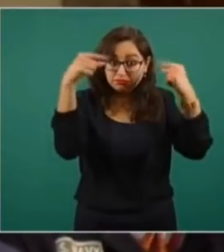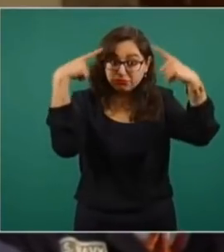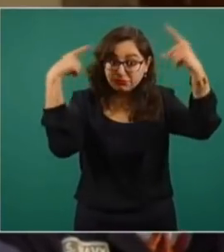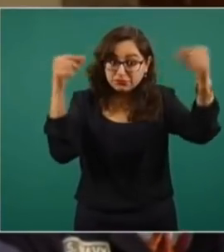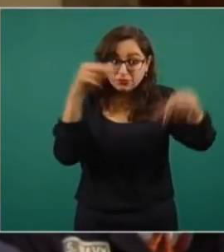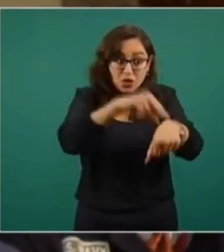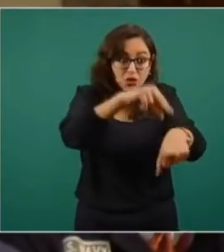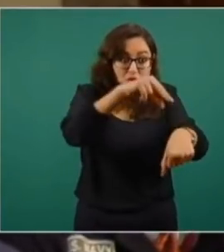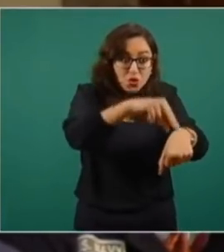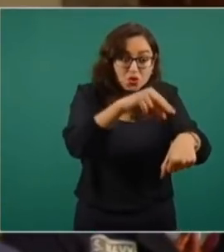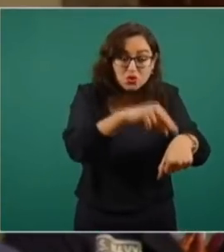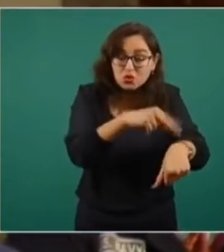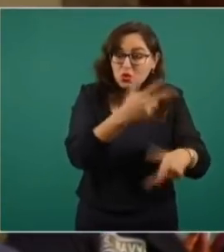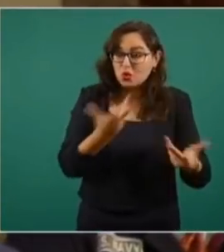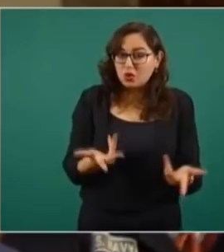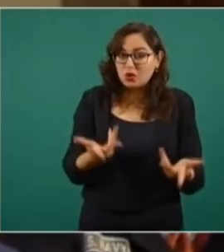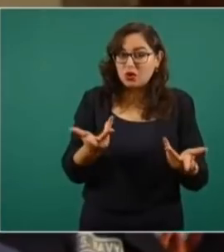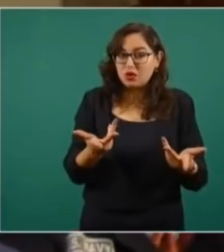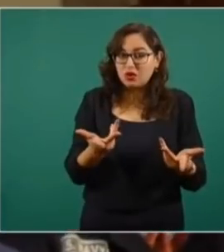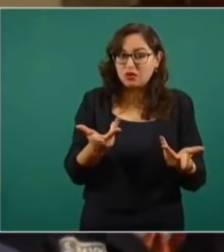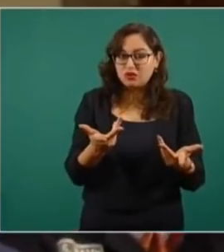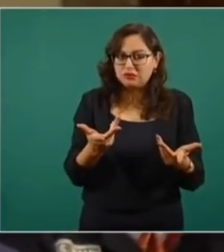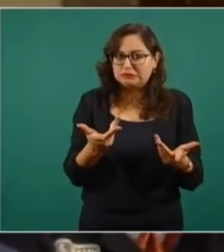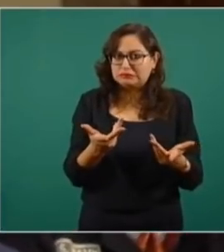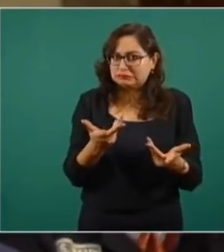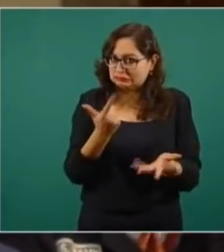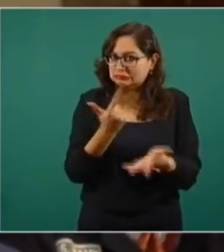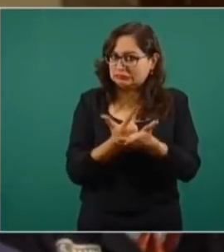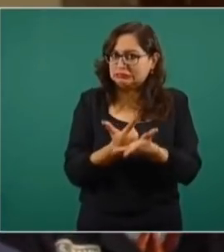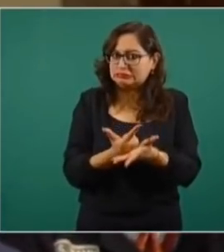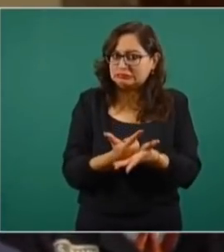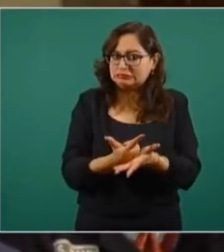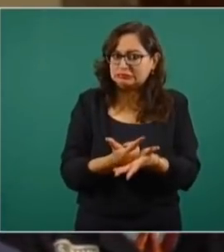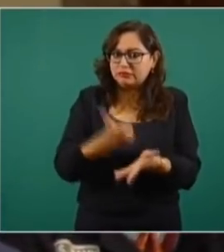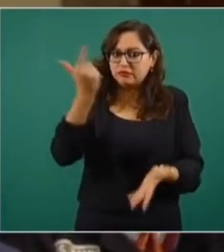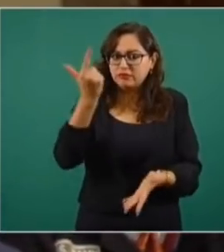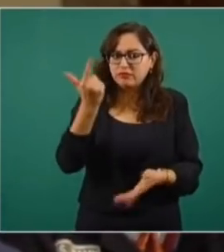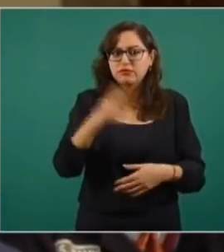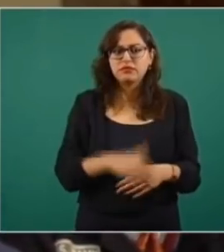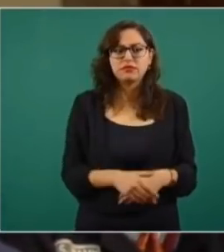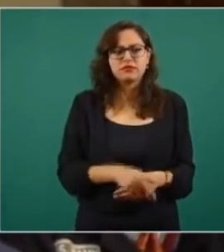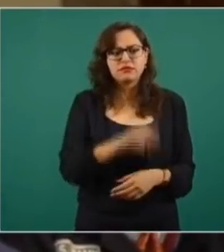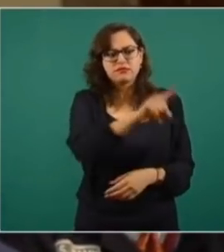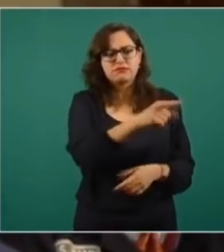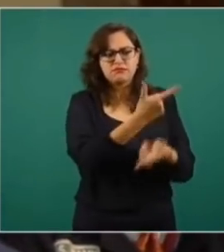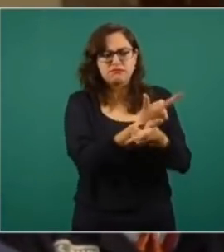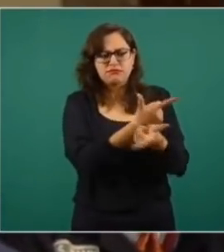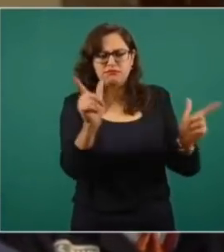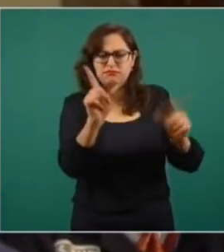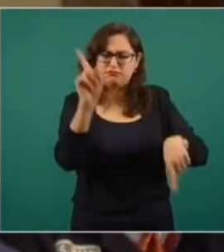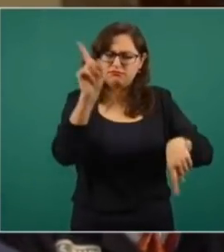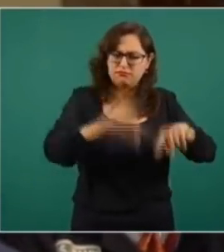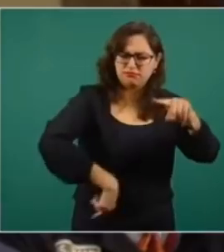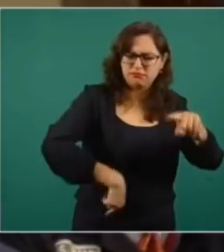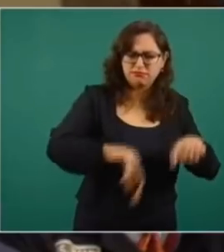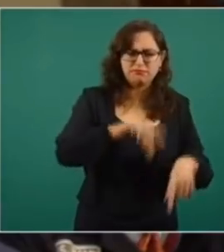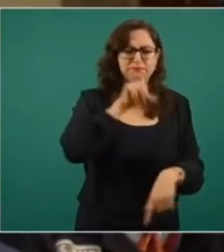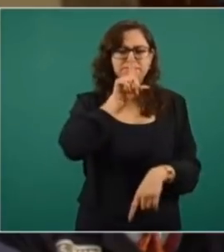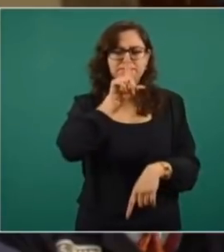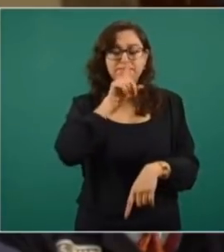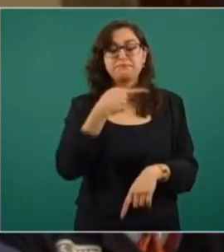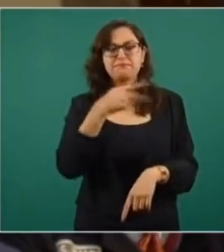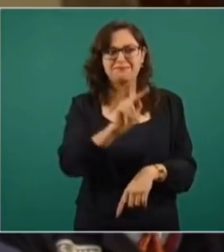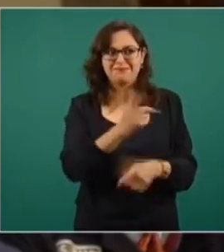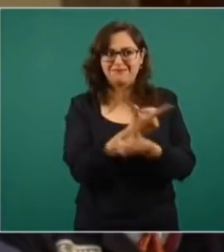Y yo quisiera preguntarle, secretaria, si en este caso no prohibirle su libertad, que este tipo de libertades, por supuesto, que son bastante